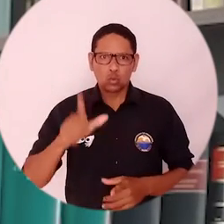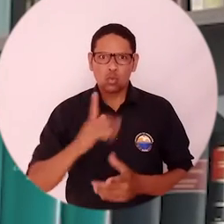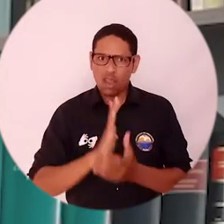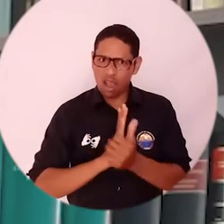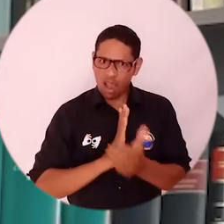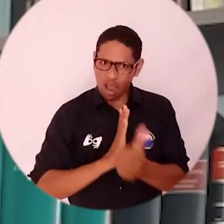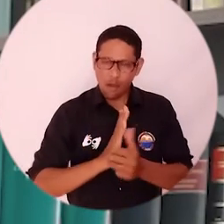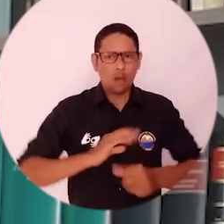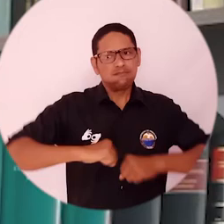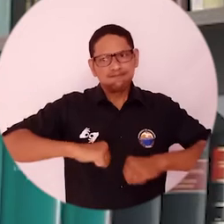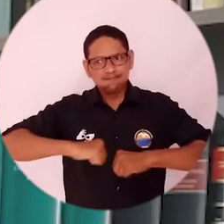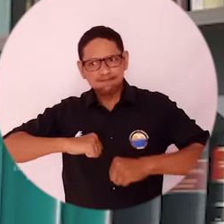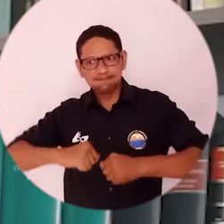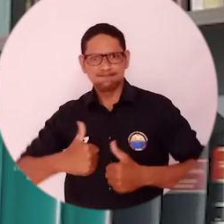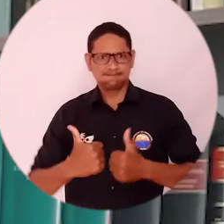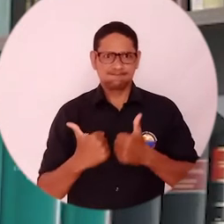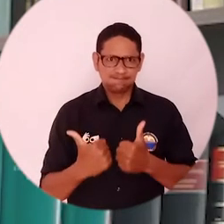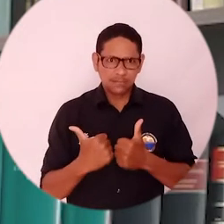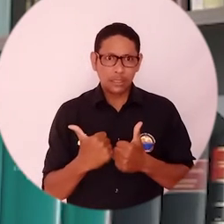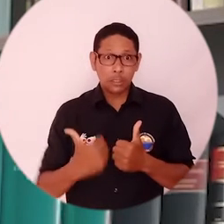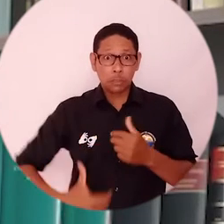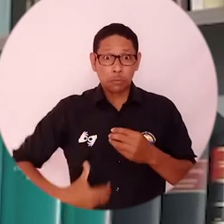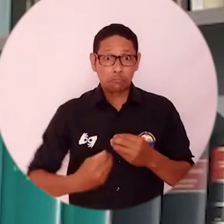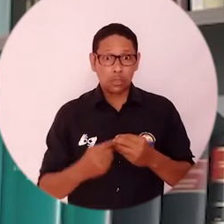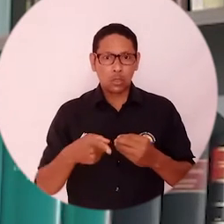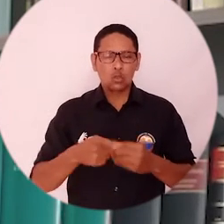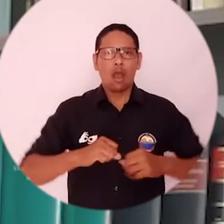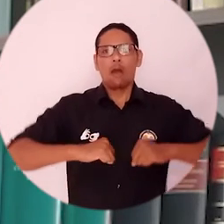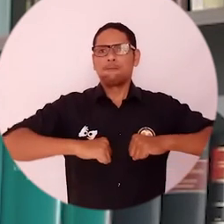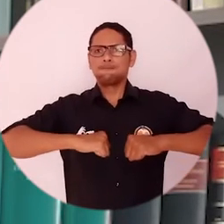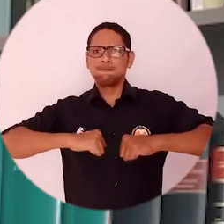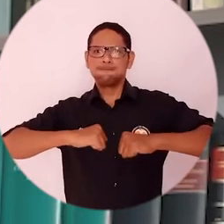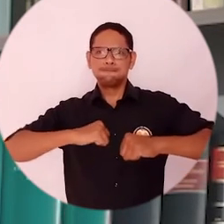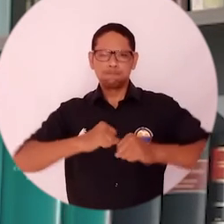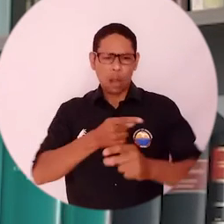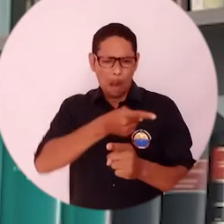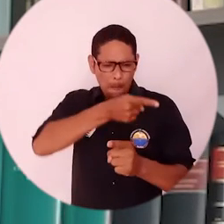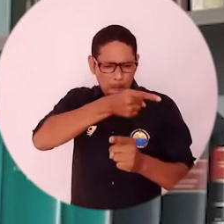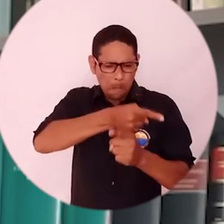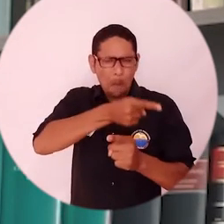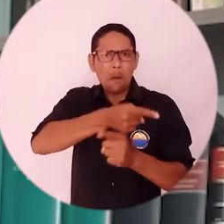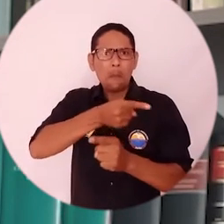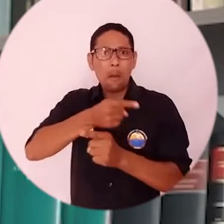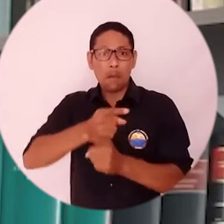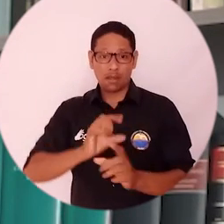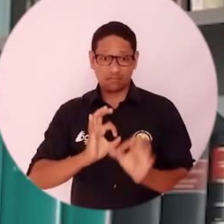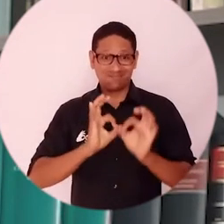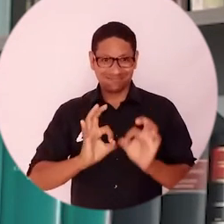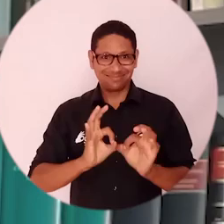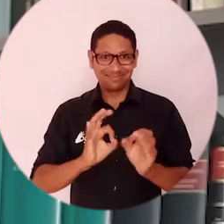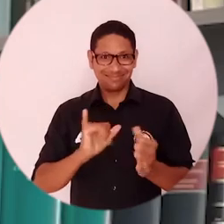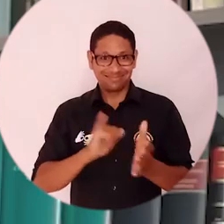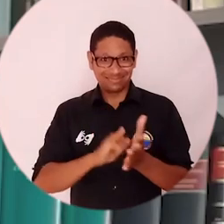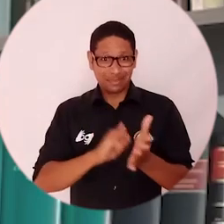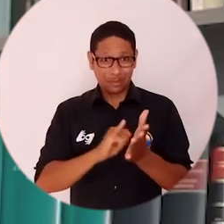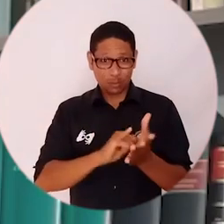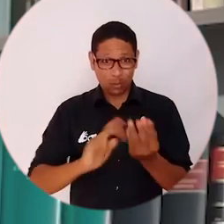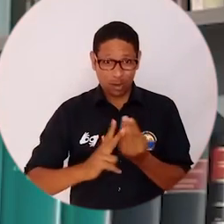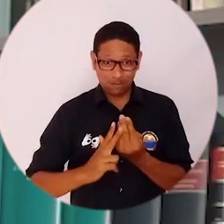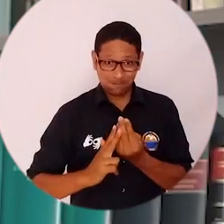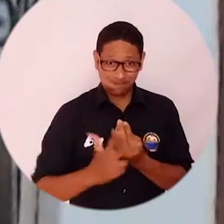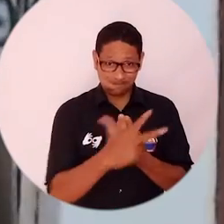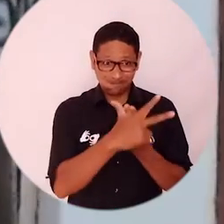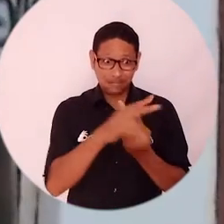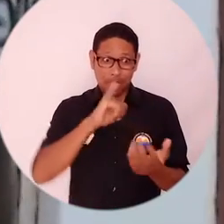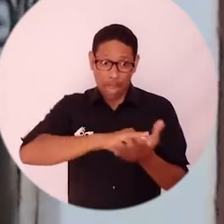como parlamentarios y puedan actuar conforme a la finalidad o al objetivo que ha sido creado este organismo de la comunidad